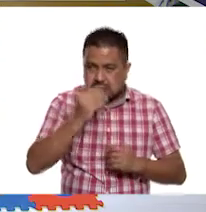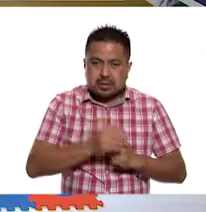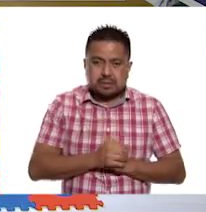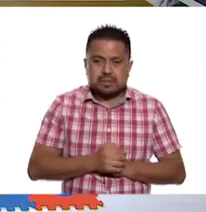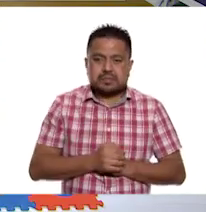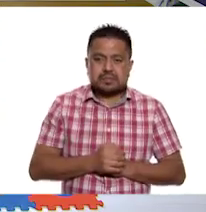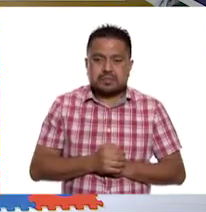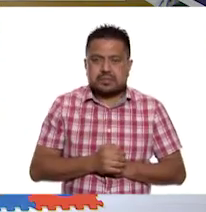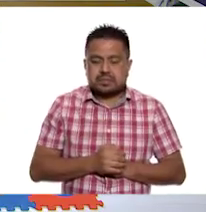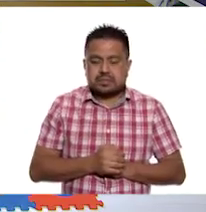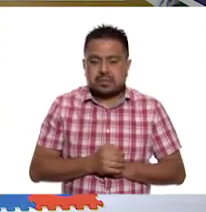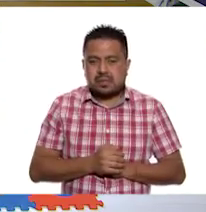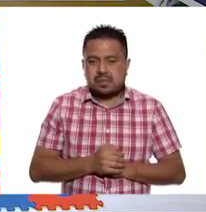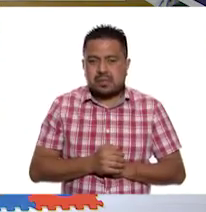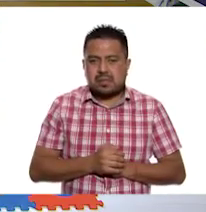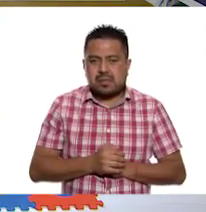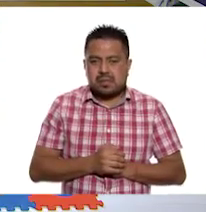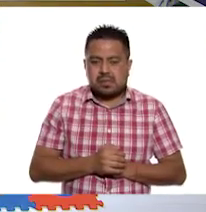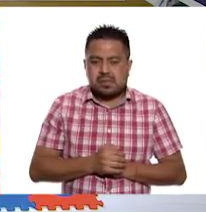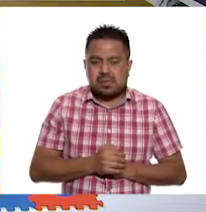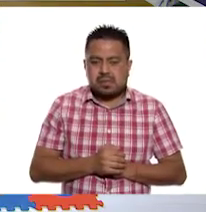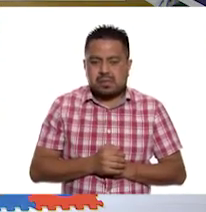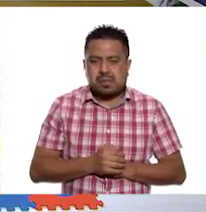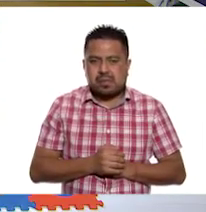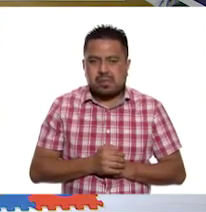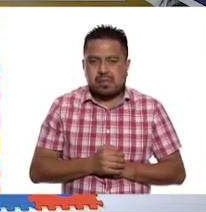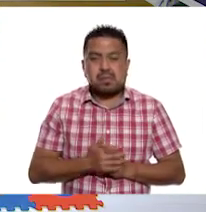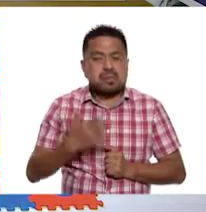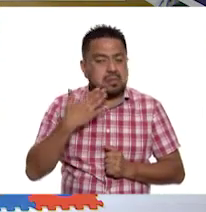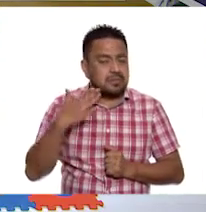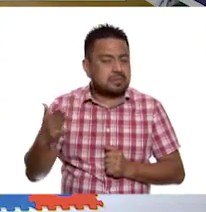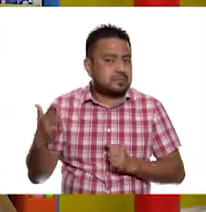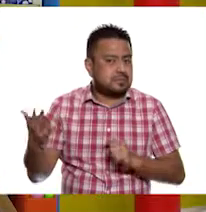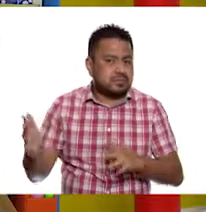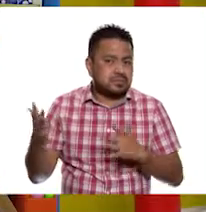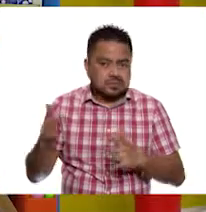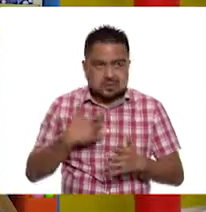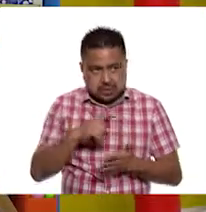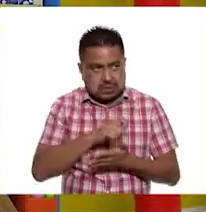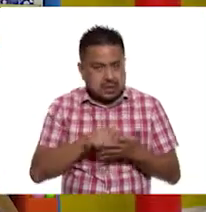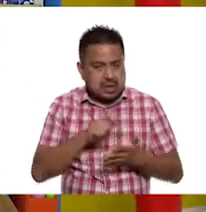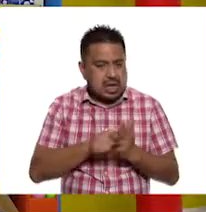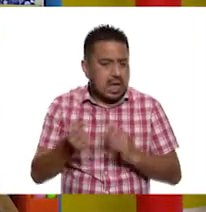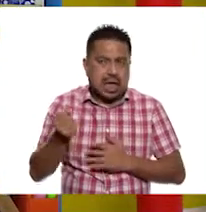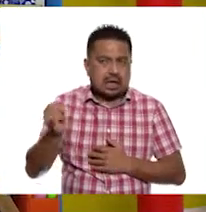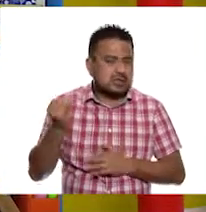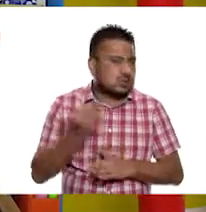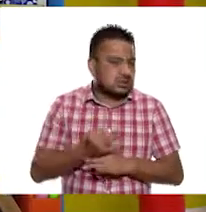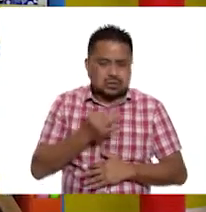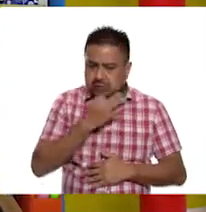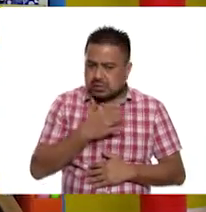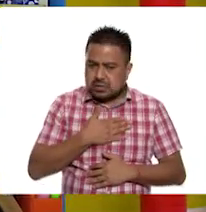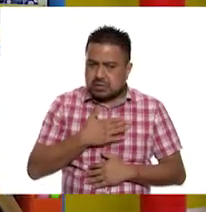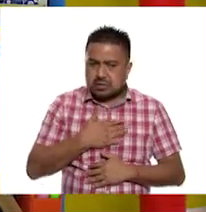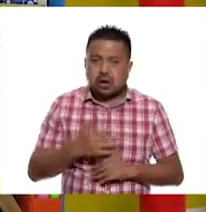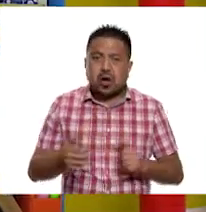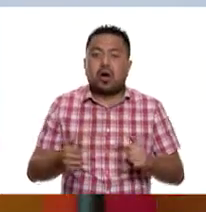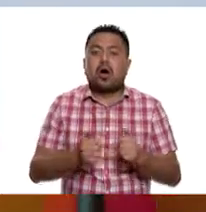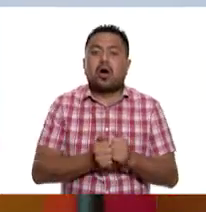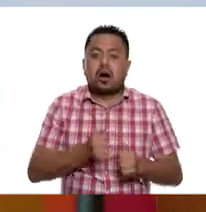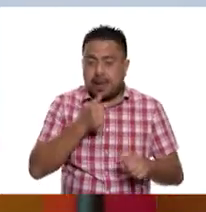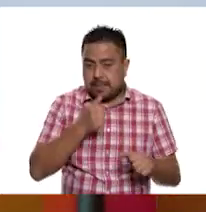sí. Ustedes me gusta aprender. Muy bien. La escribo tal cual como nos la dijeron. Con mayúscula.